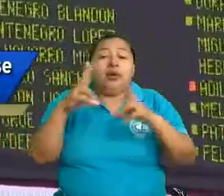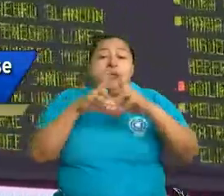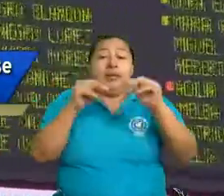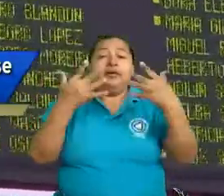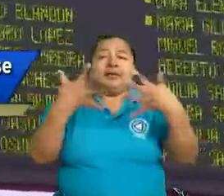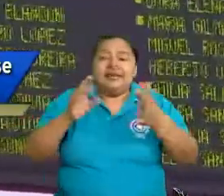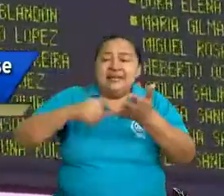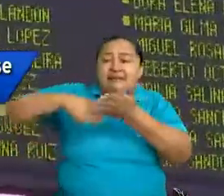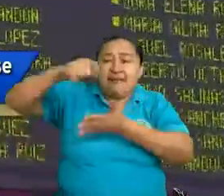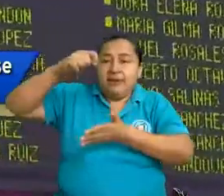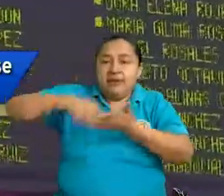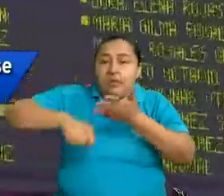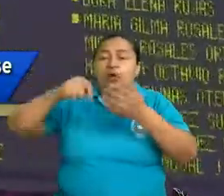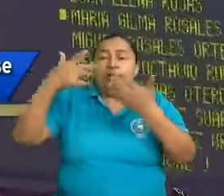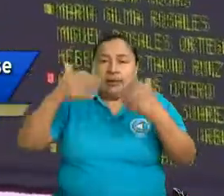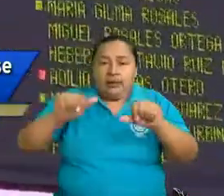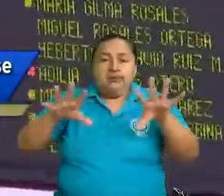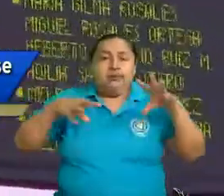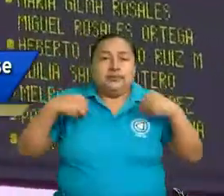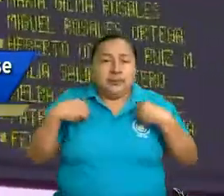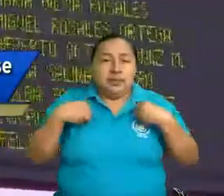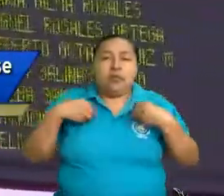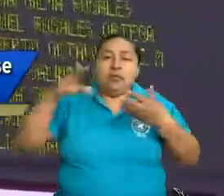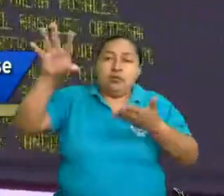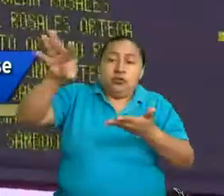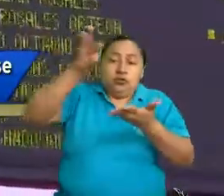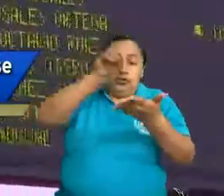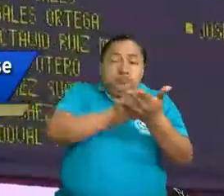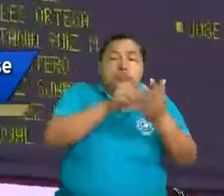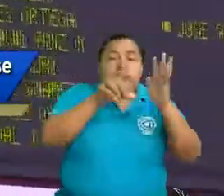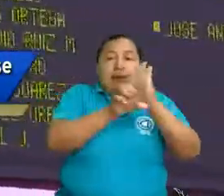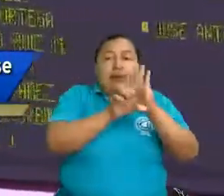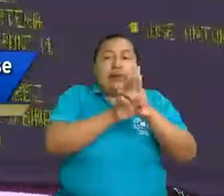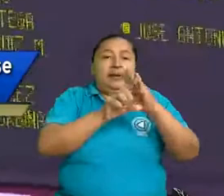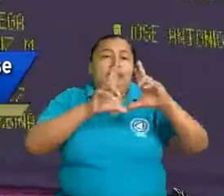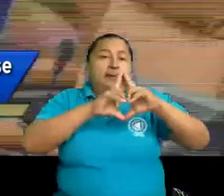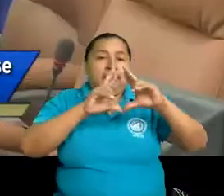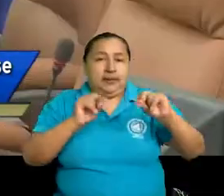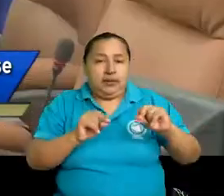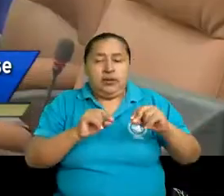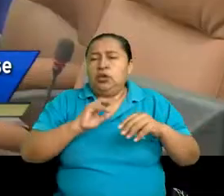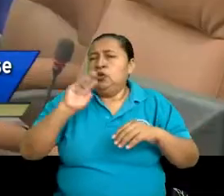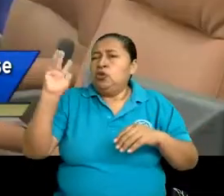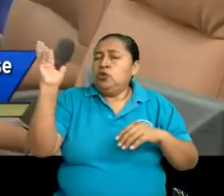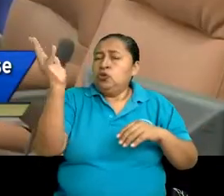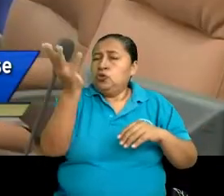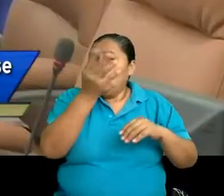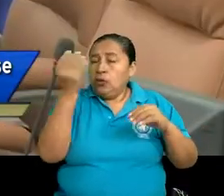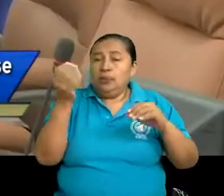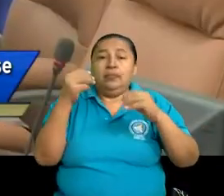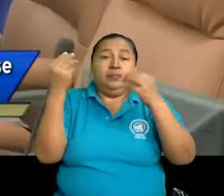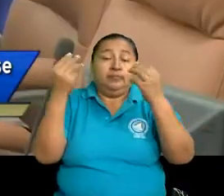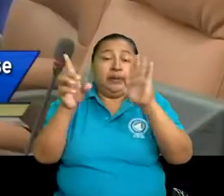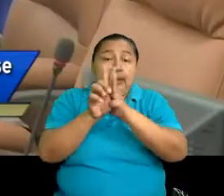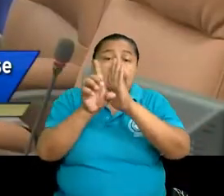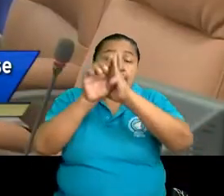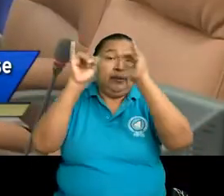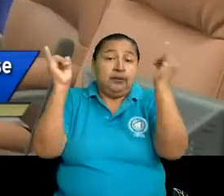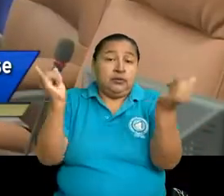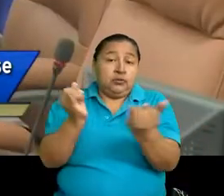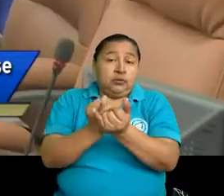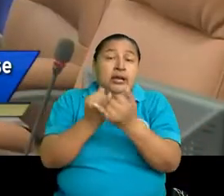ratificado y que se convierten en ley de la República. Todo instrumento jurídico internacional de la cual